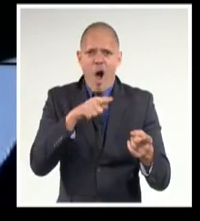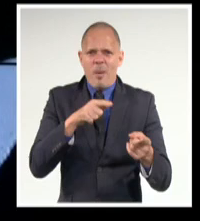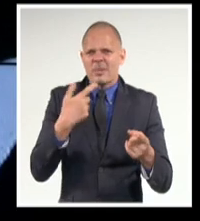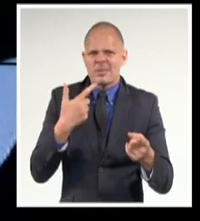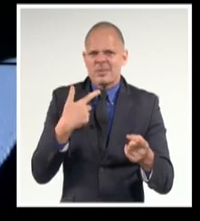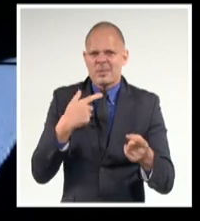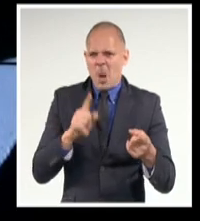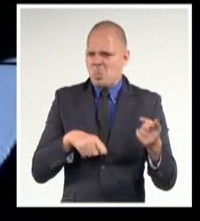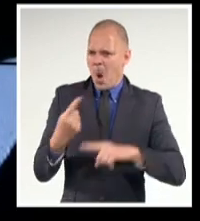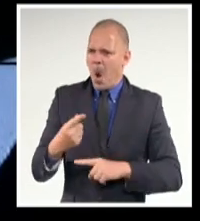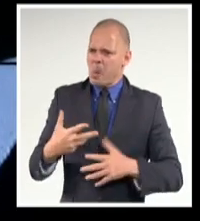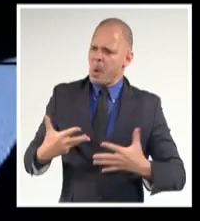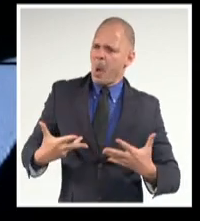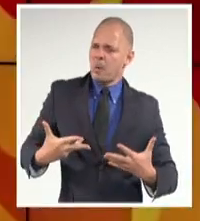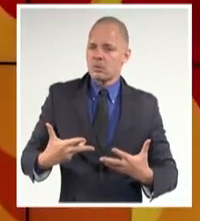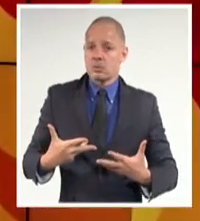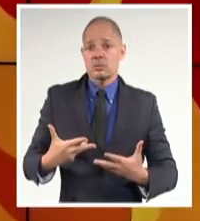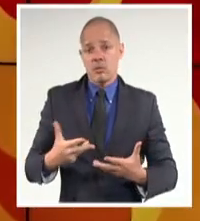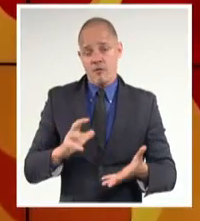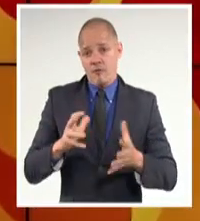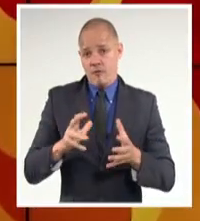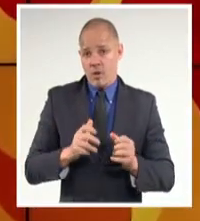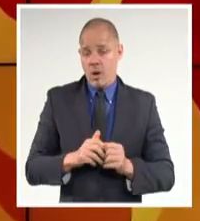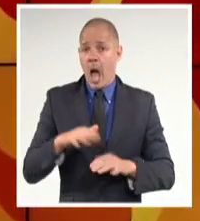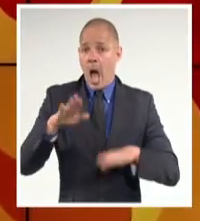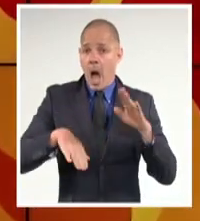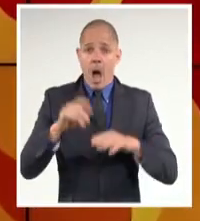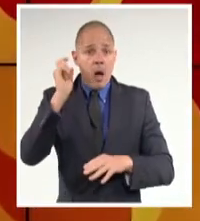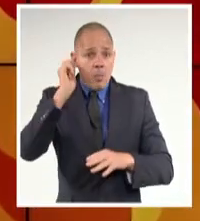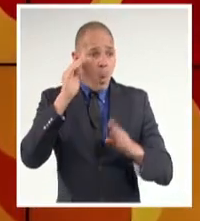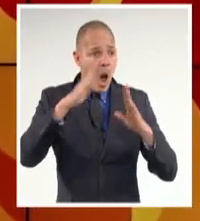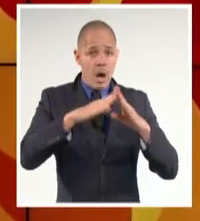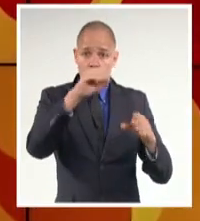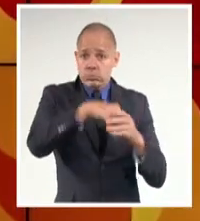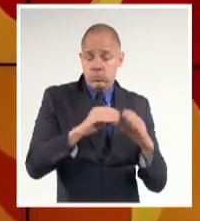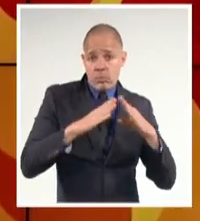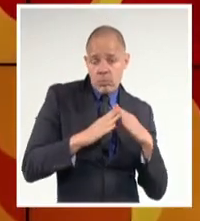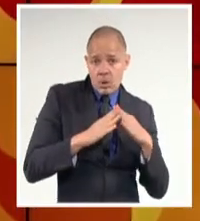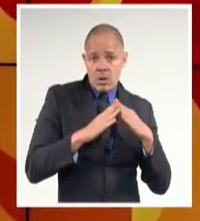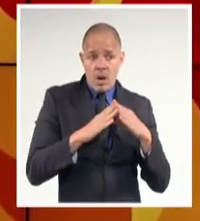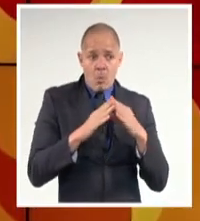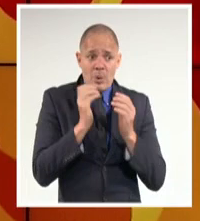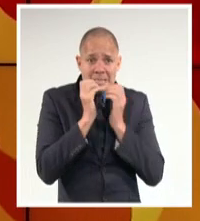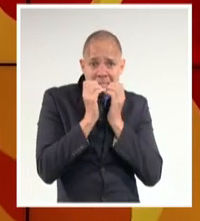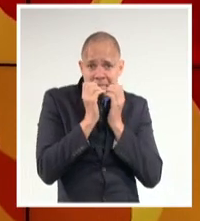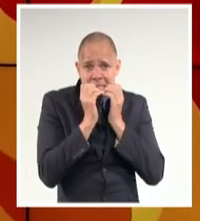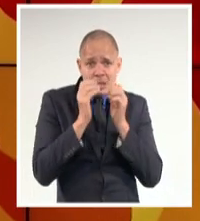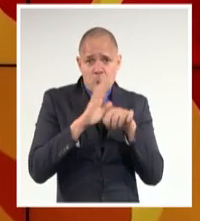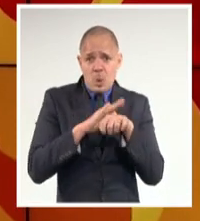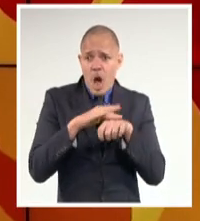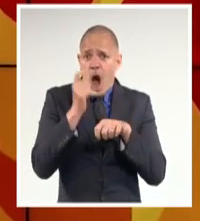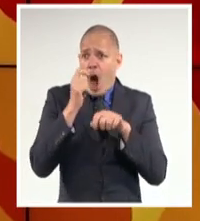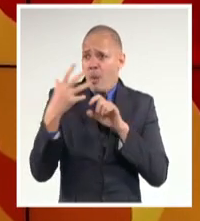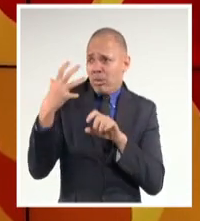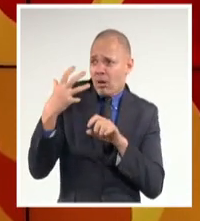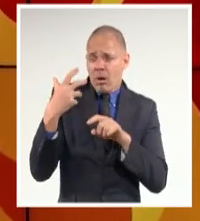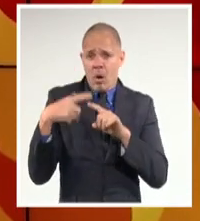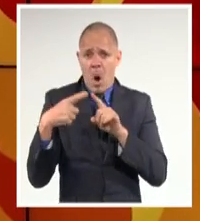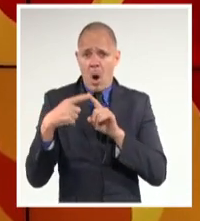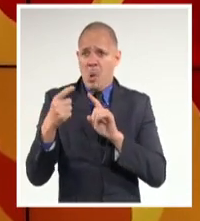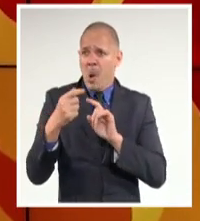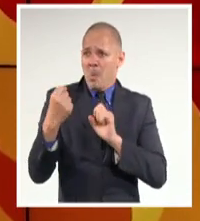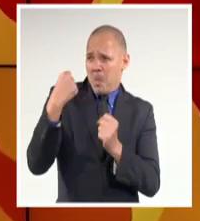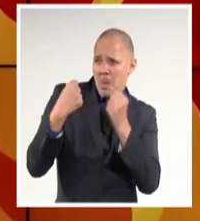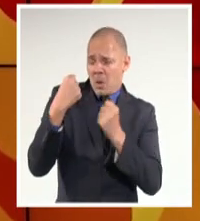a veces hasta en su propia casa. Los últimos días han sido de un debate visceral sobre este tema. Varias mujeres narraron sus